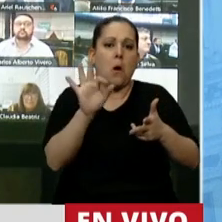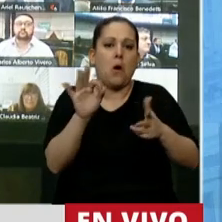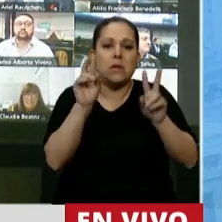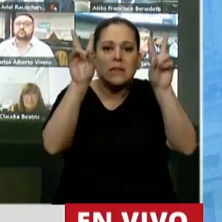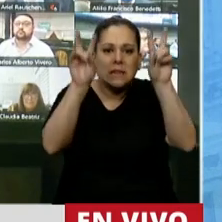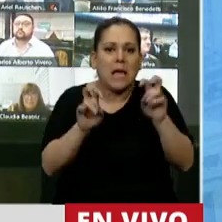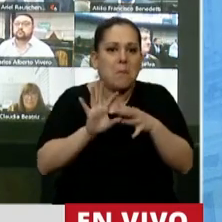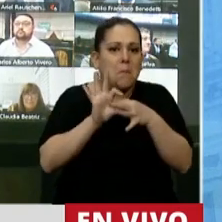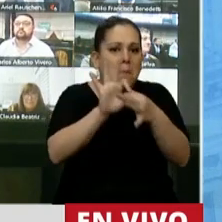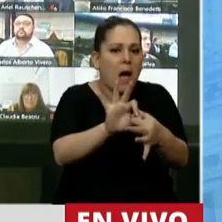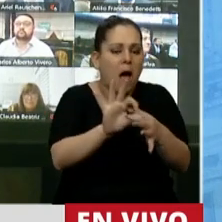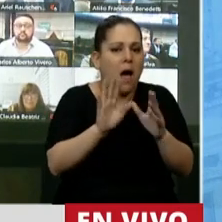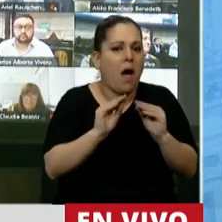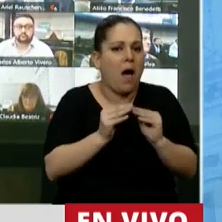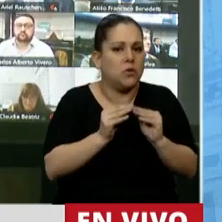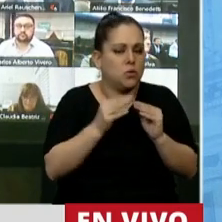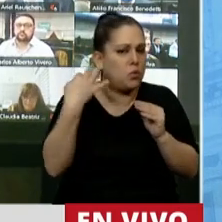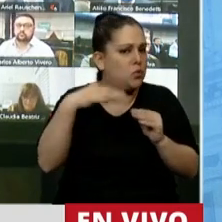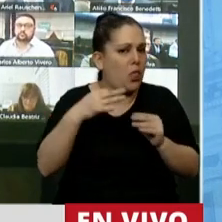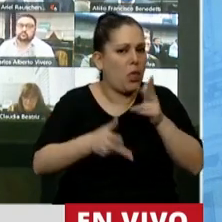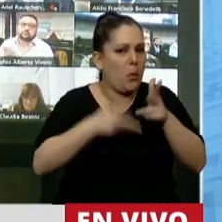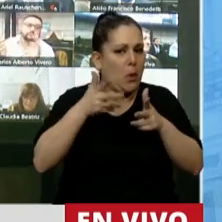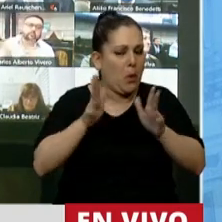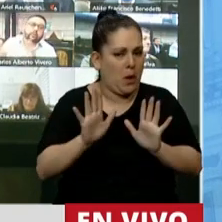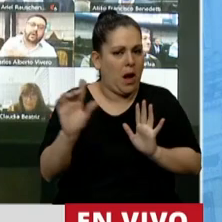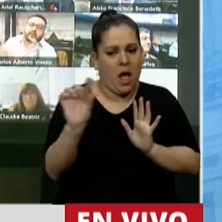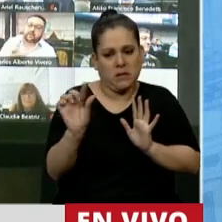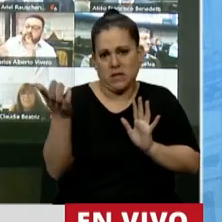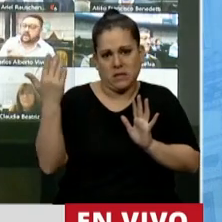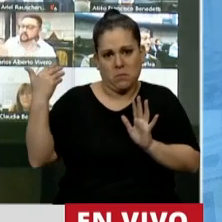debate. Hasta hubo un tiempo reciente,